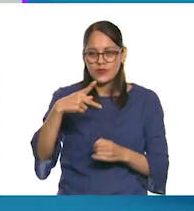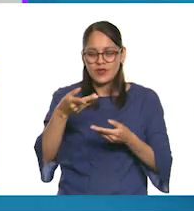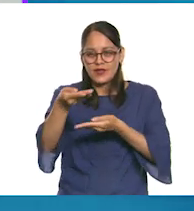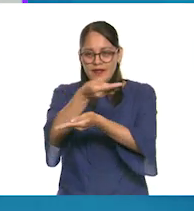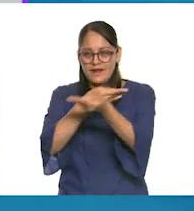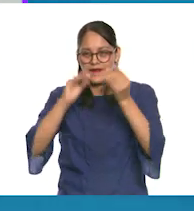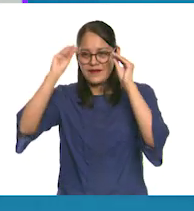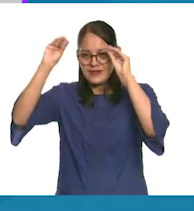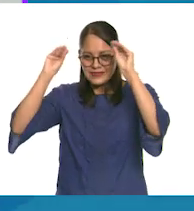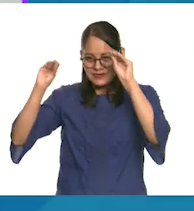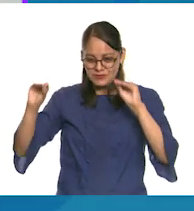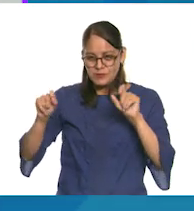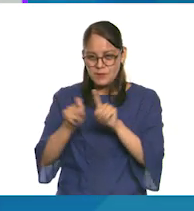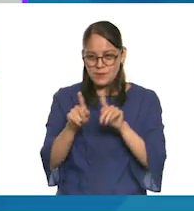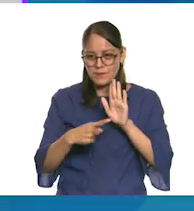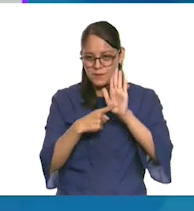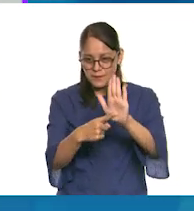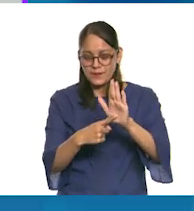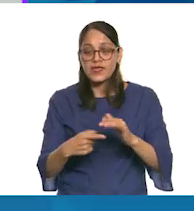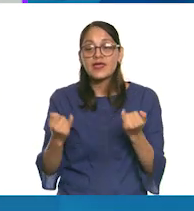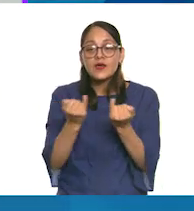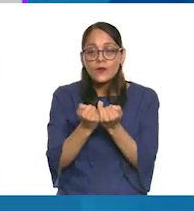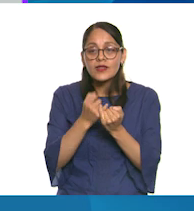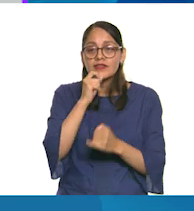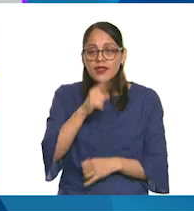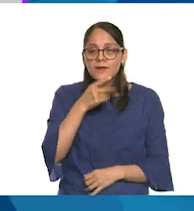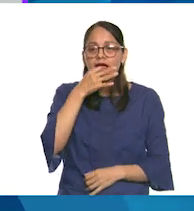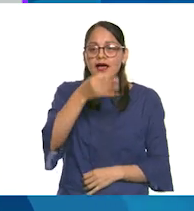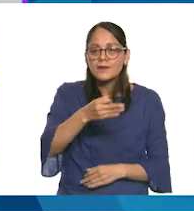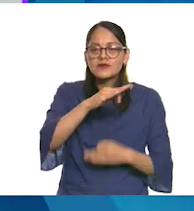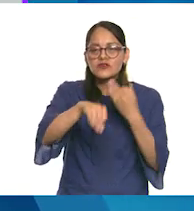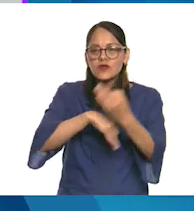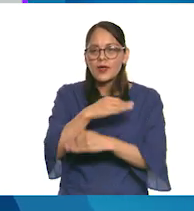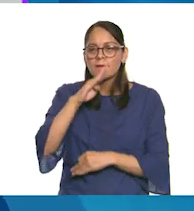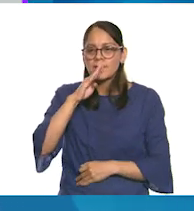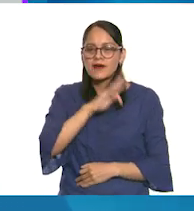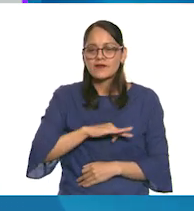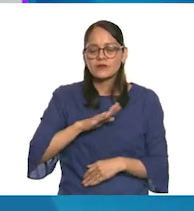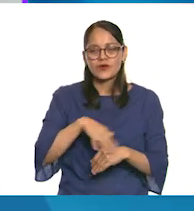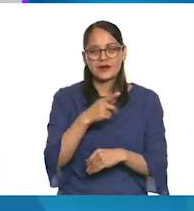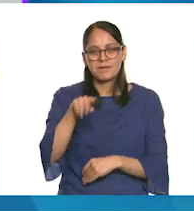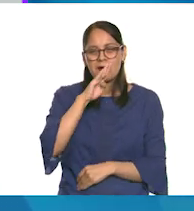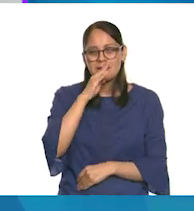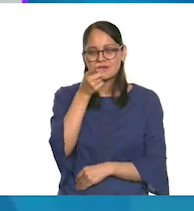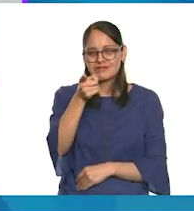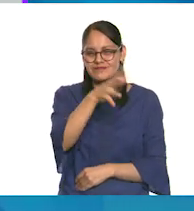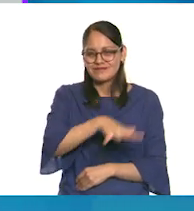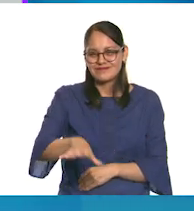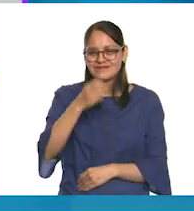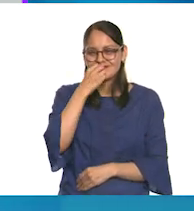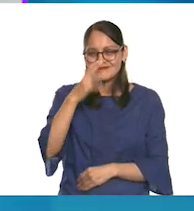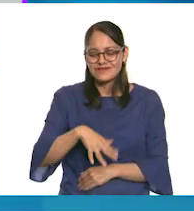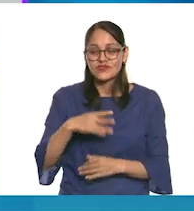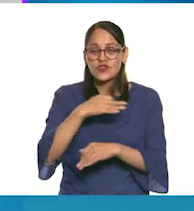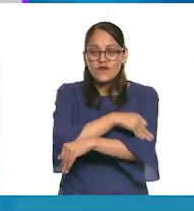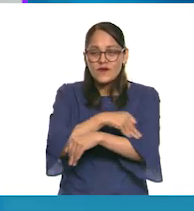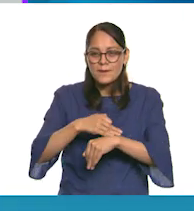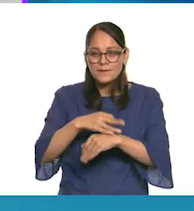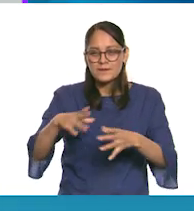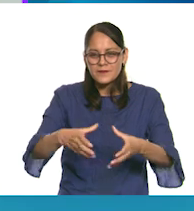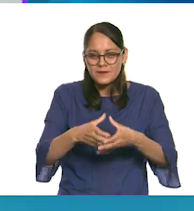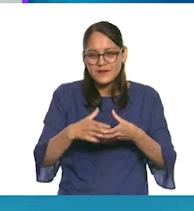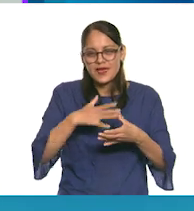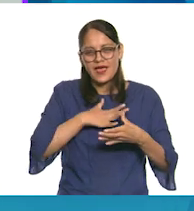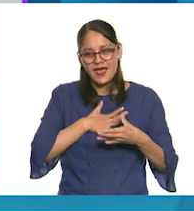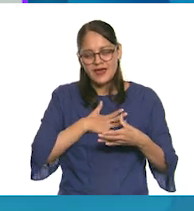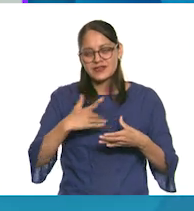También me gustaría felicitar a todas las mamás porque son maravillosas y aman a toda su familia y